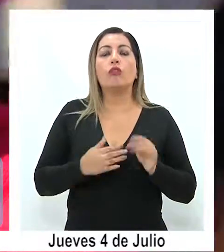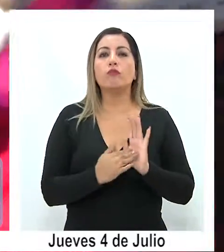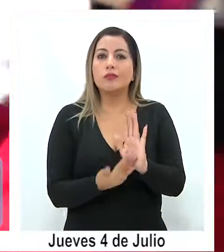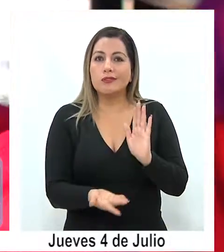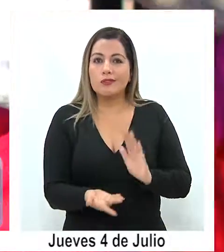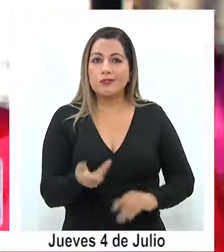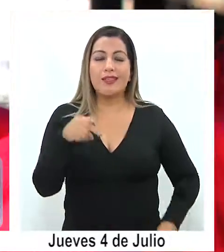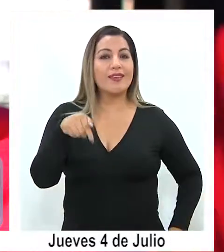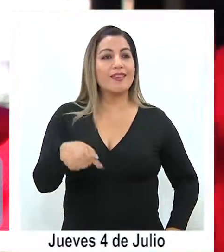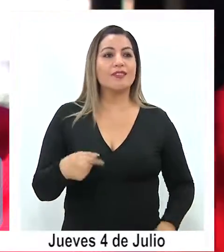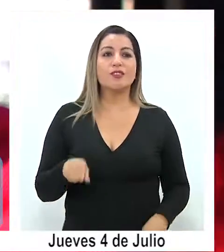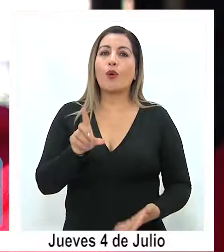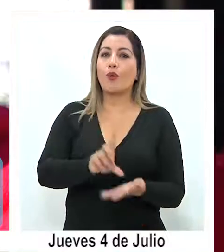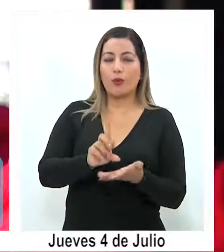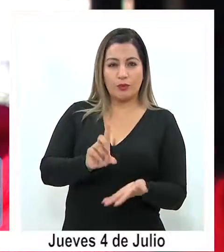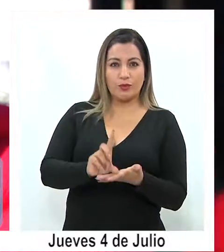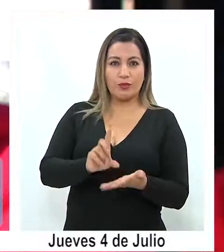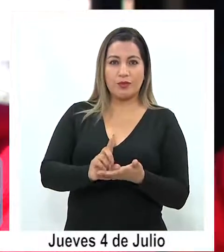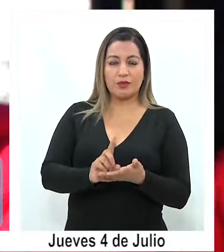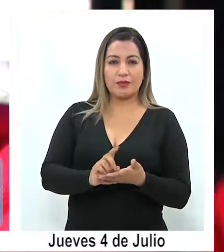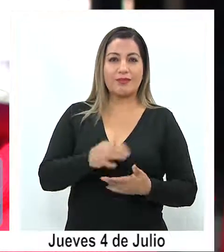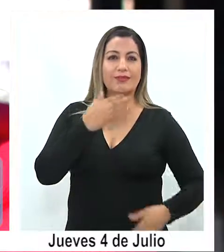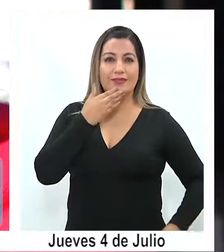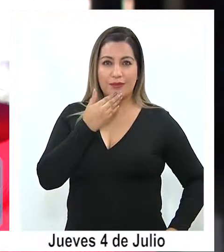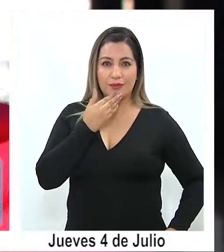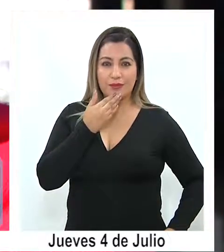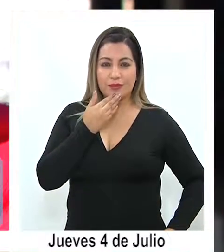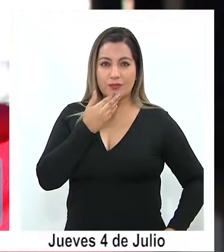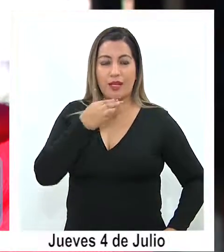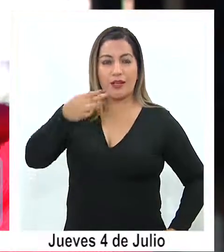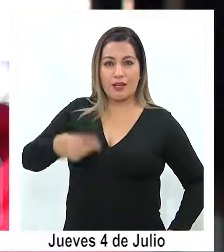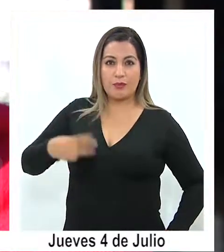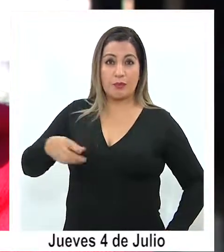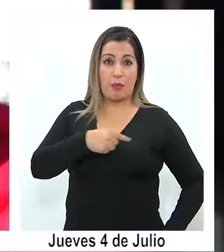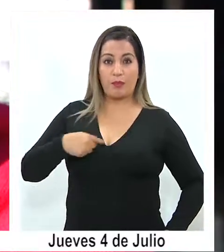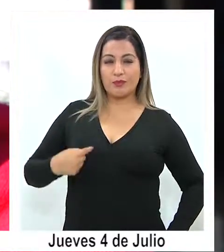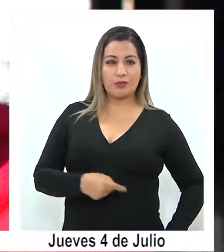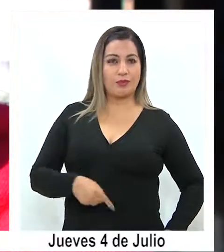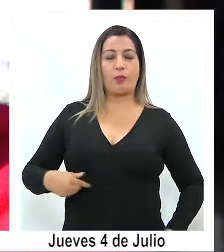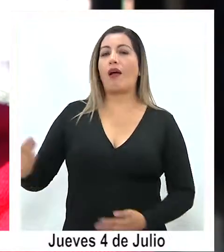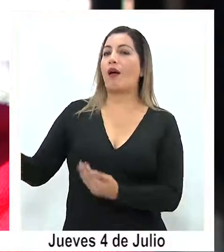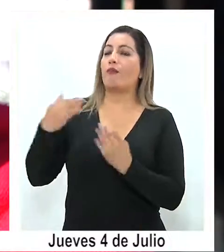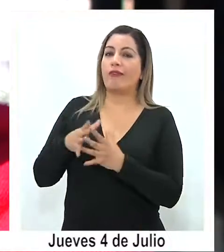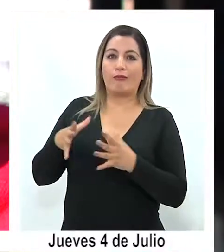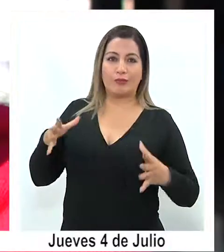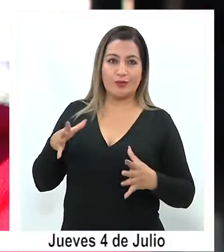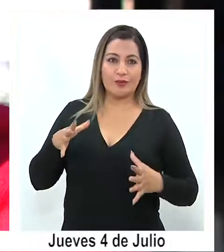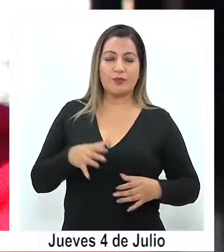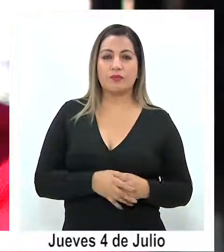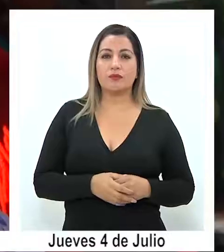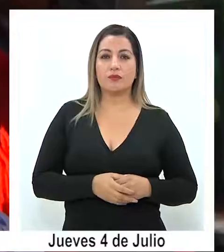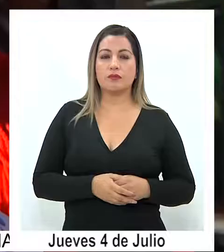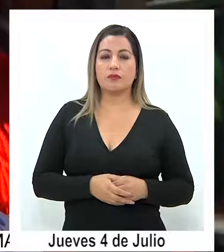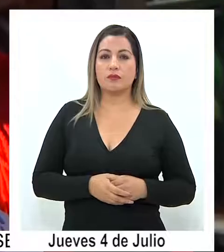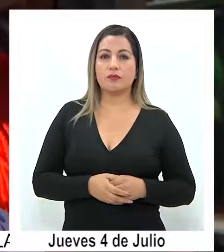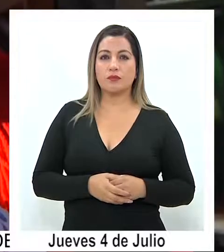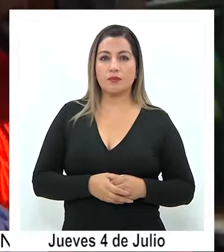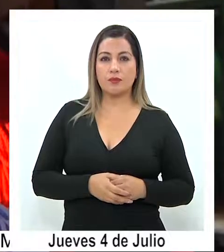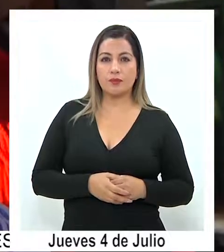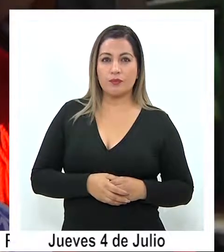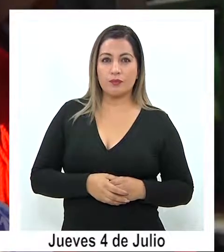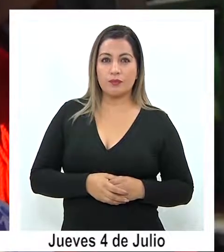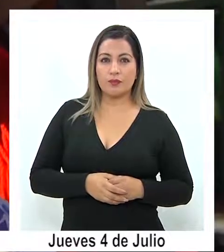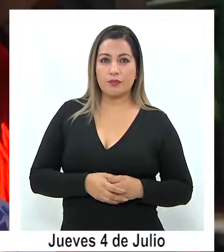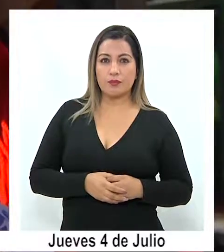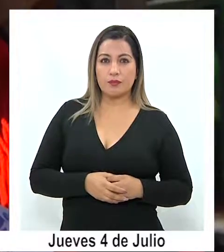dónde mostrar. Y esto nos ha dado un lugar y mediante también el municipio de Pozalmonte nos apoyaba harto igual. Muy agradecido